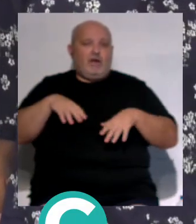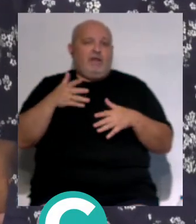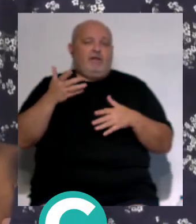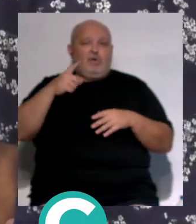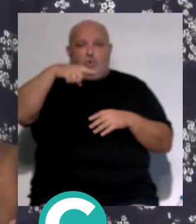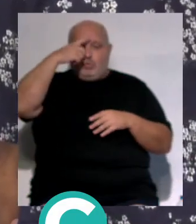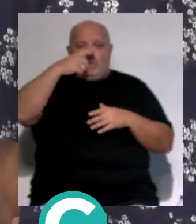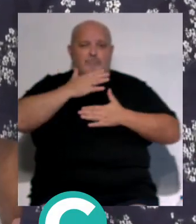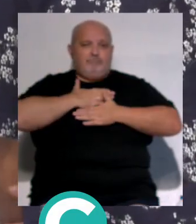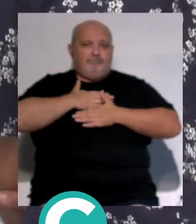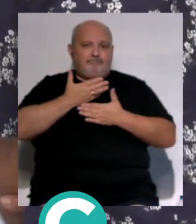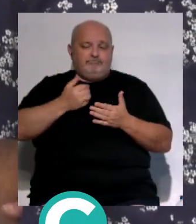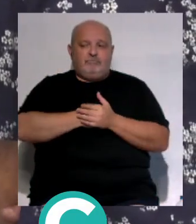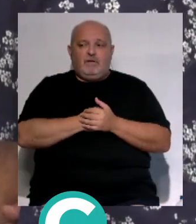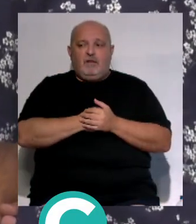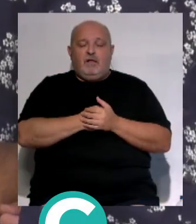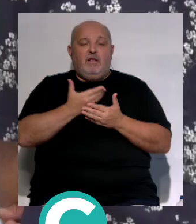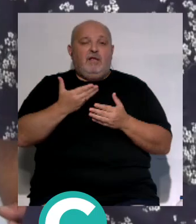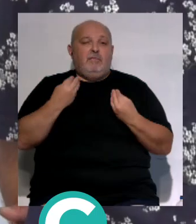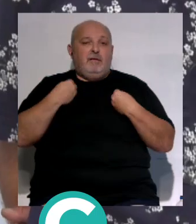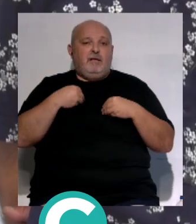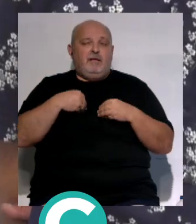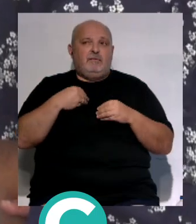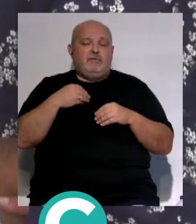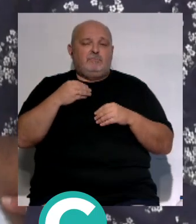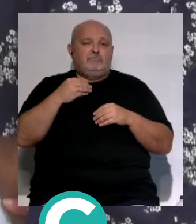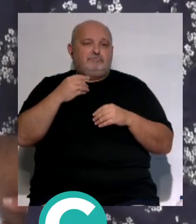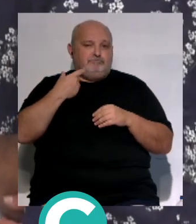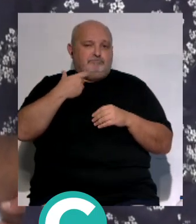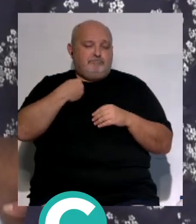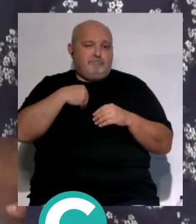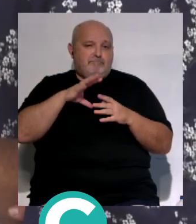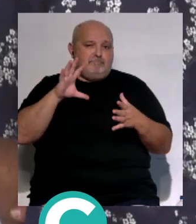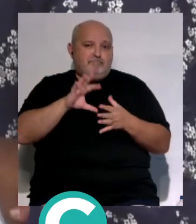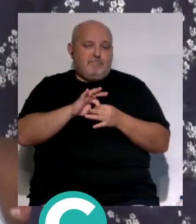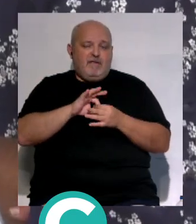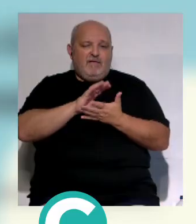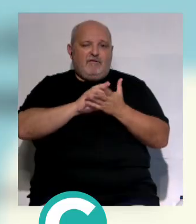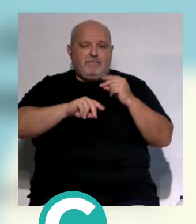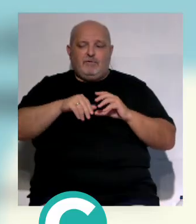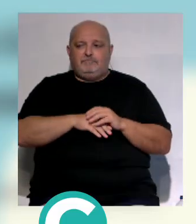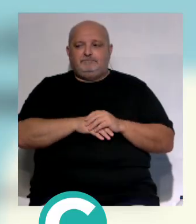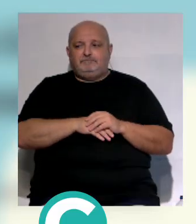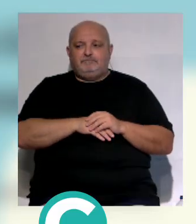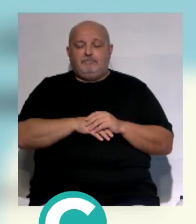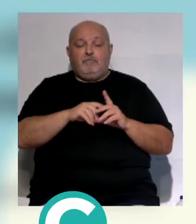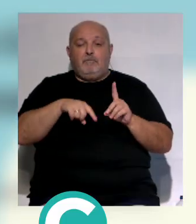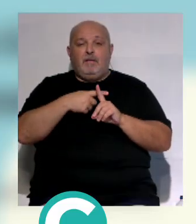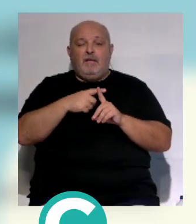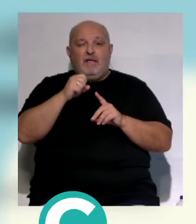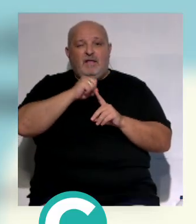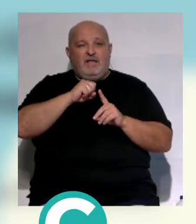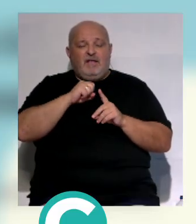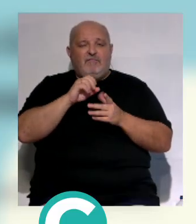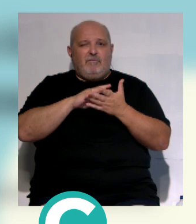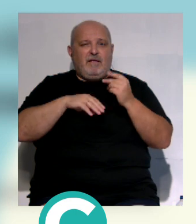cultura y en este caso pues ponen en valor algo tan nuestro como es el flamenco. Además de los recitales